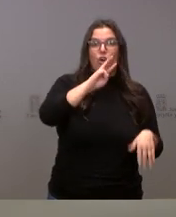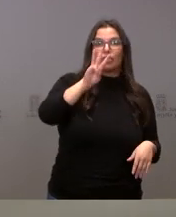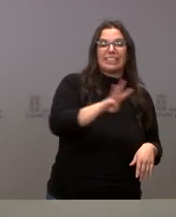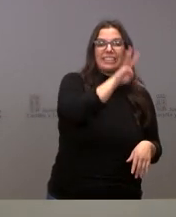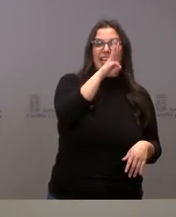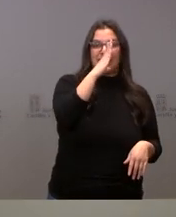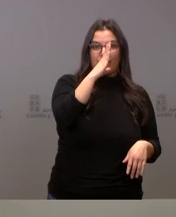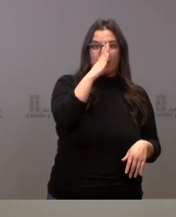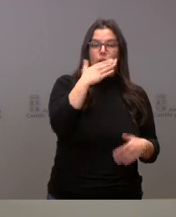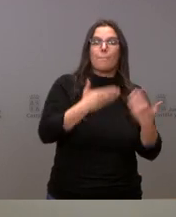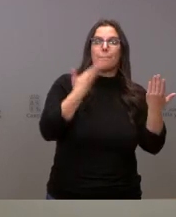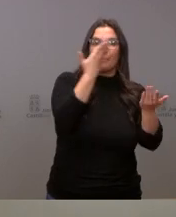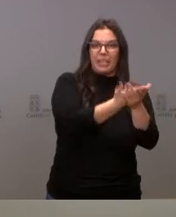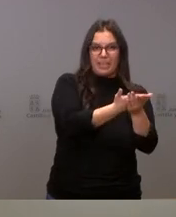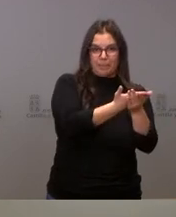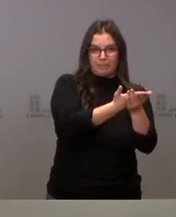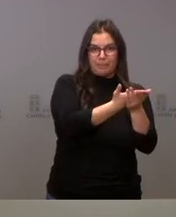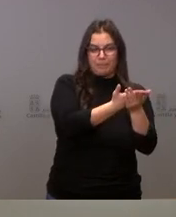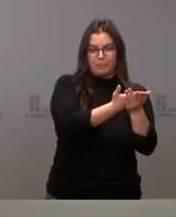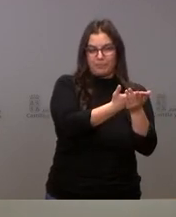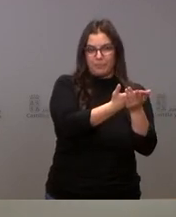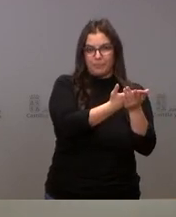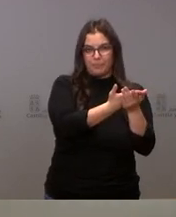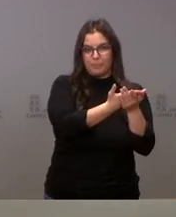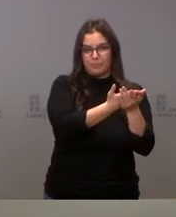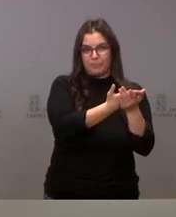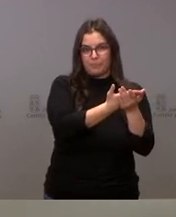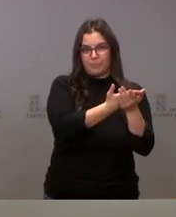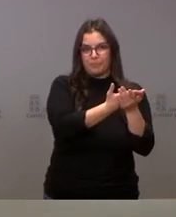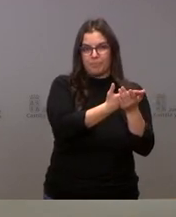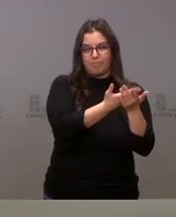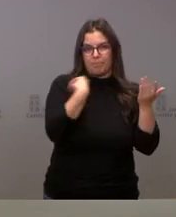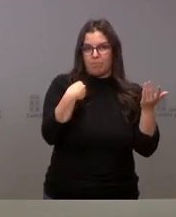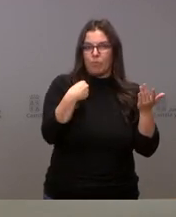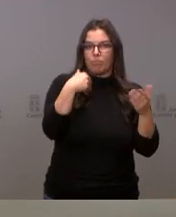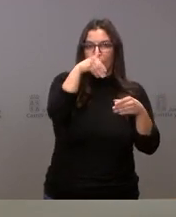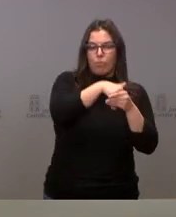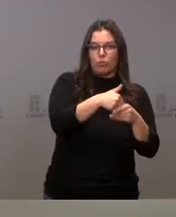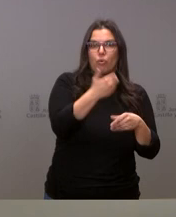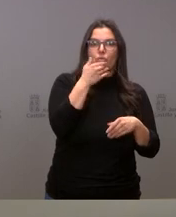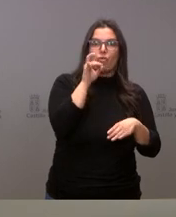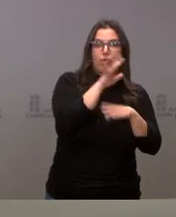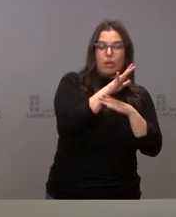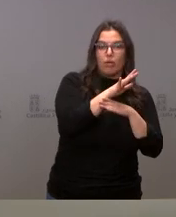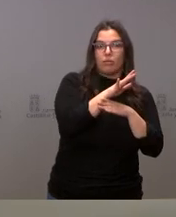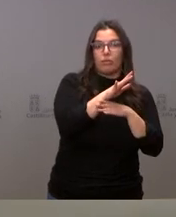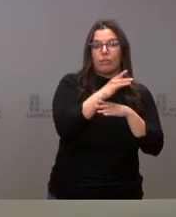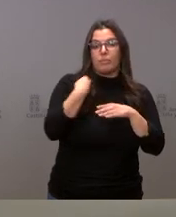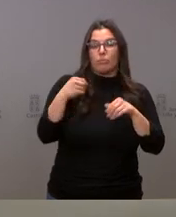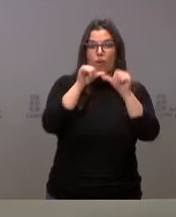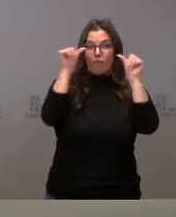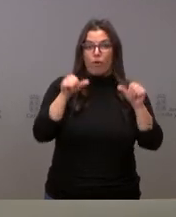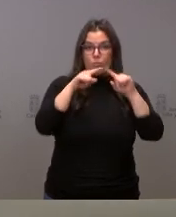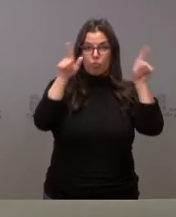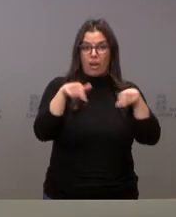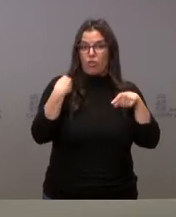jueves, podrán solicitar el ejercicio del voto por correo bien a través de un formulario en las